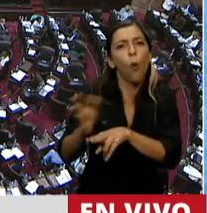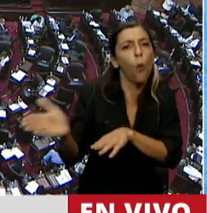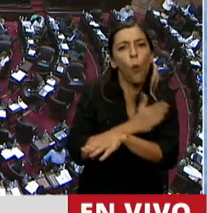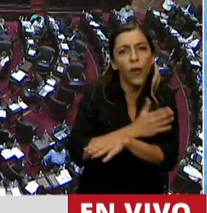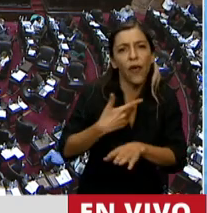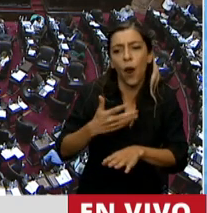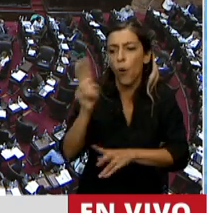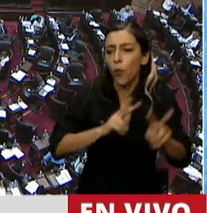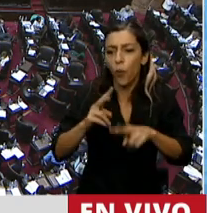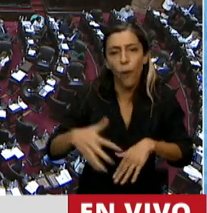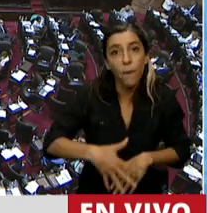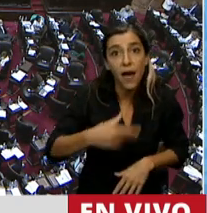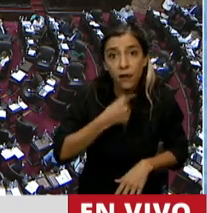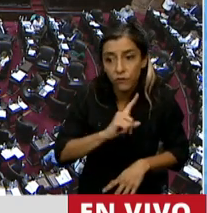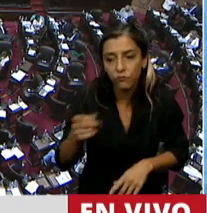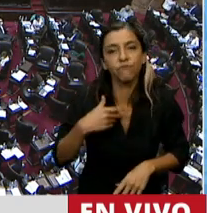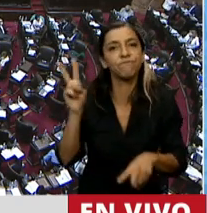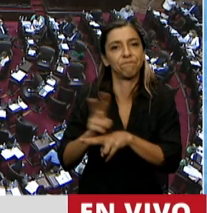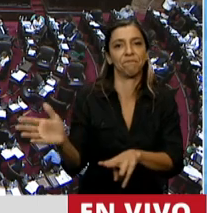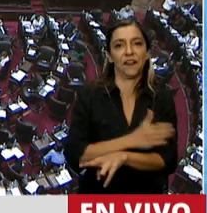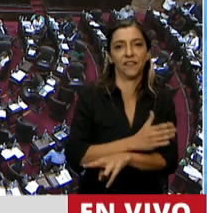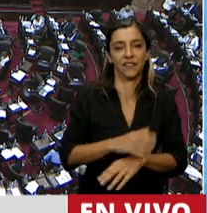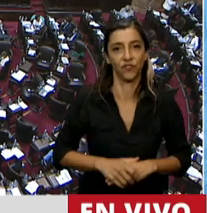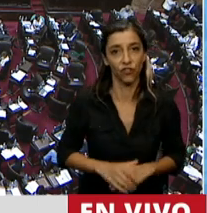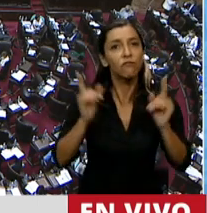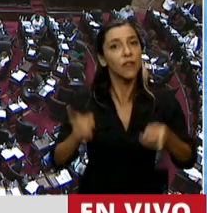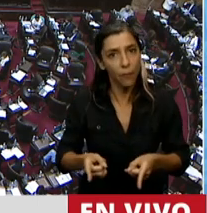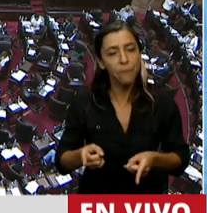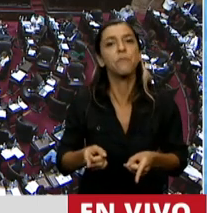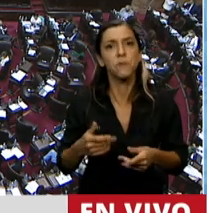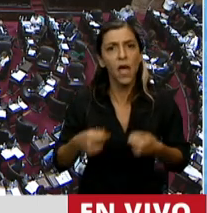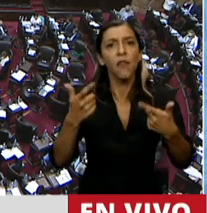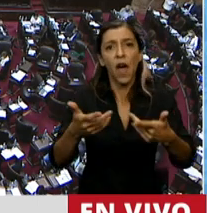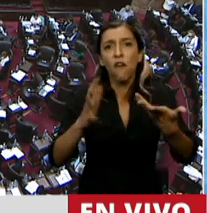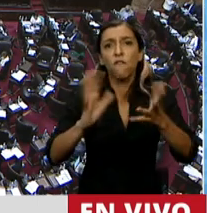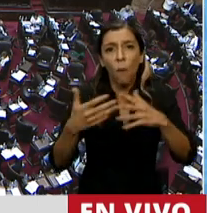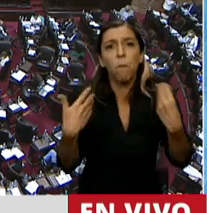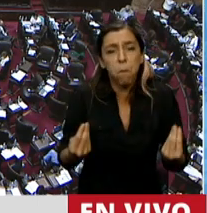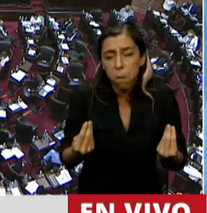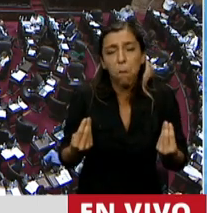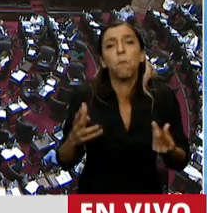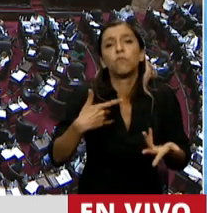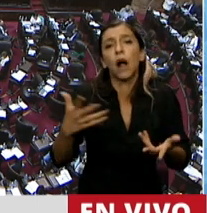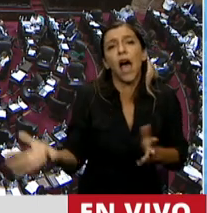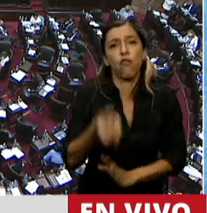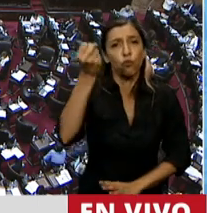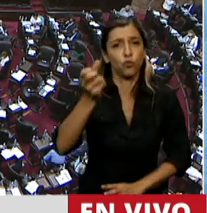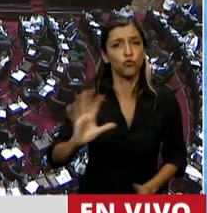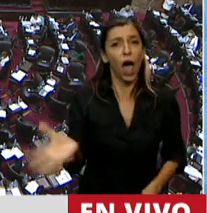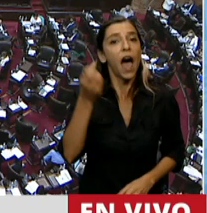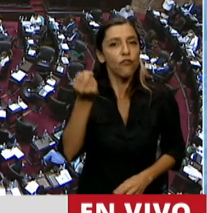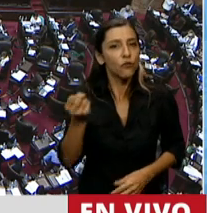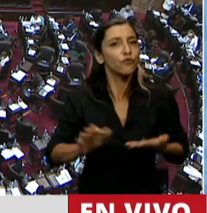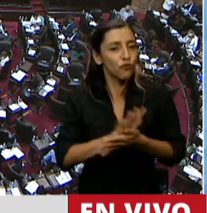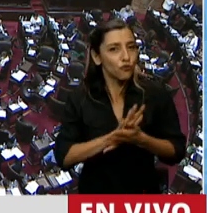embarazos no deseados. También debería facilitar la adopción prenatal. La gran solución moral y social